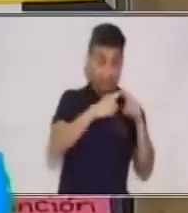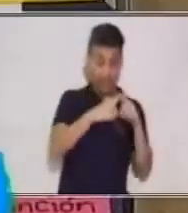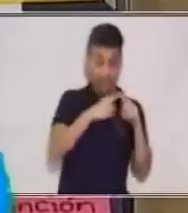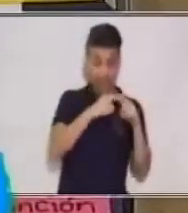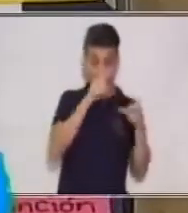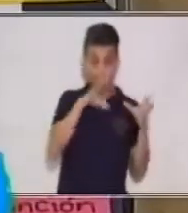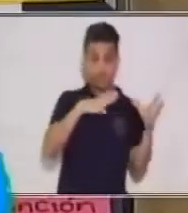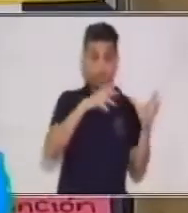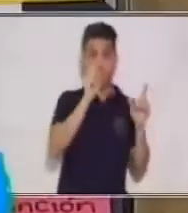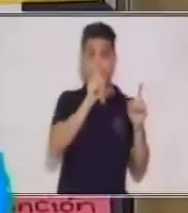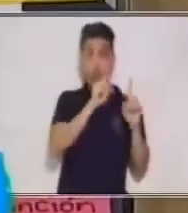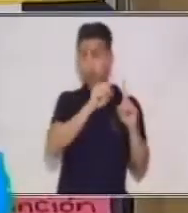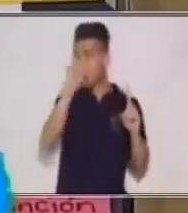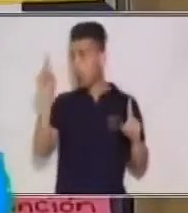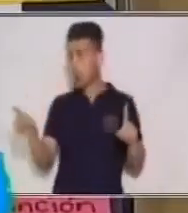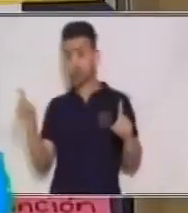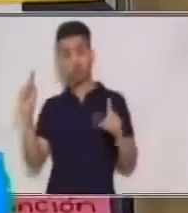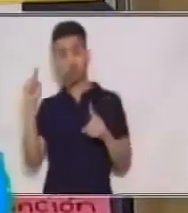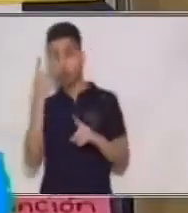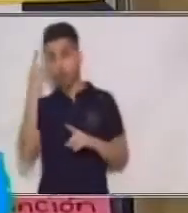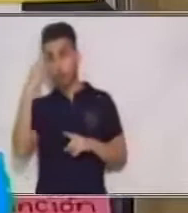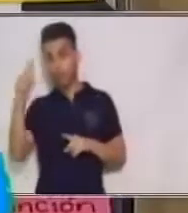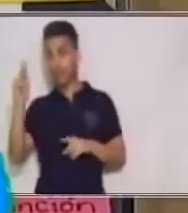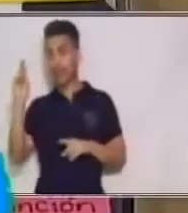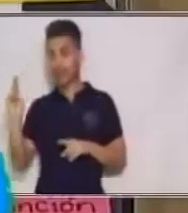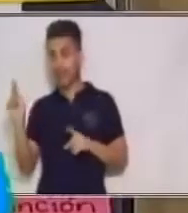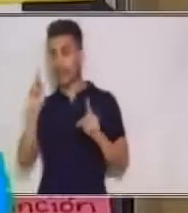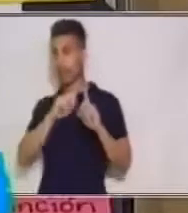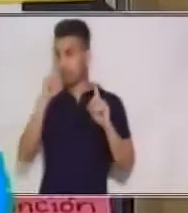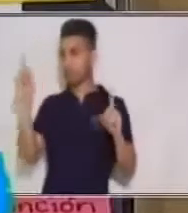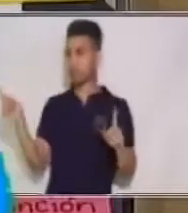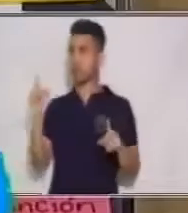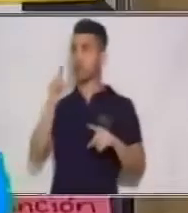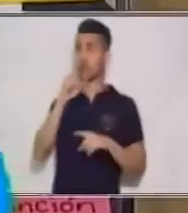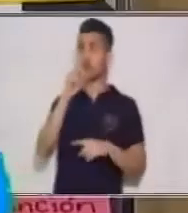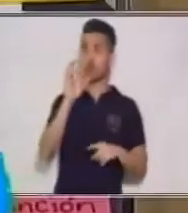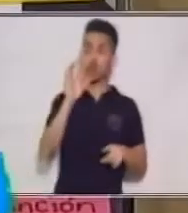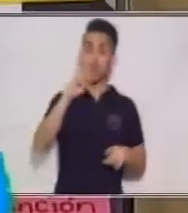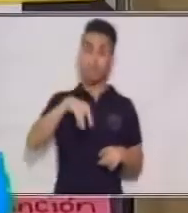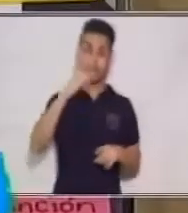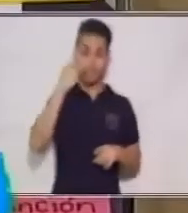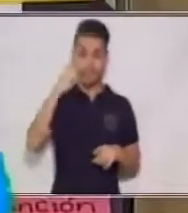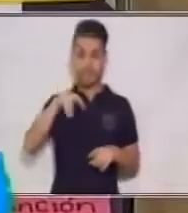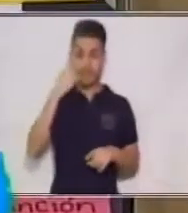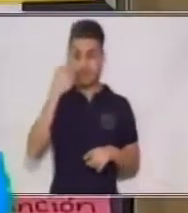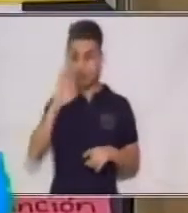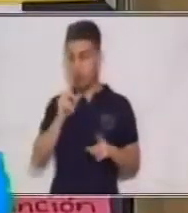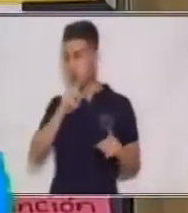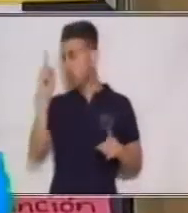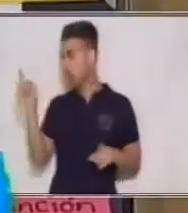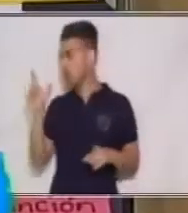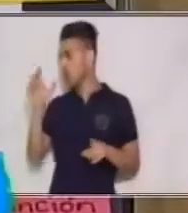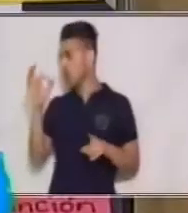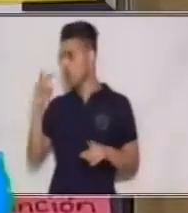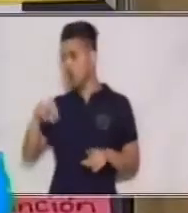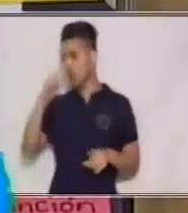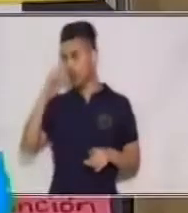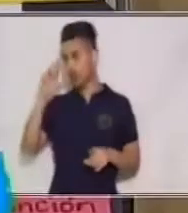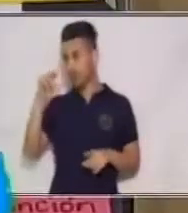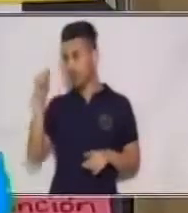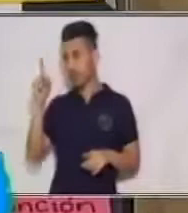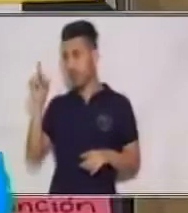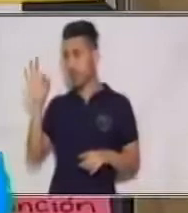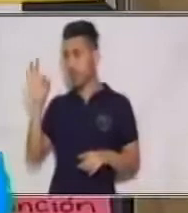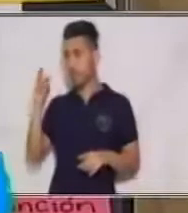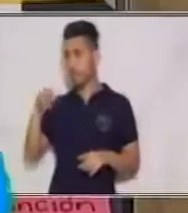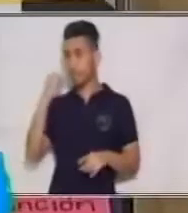corresponde un solo elemento en el contradominio. Ahora veamos qué pasa en la relación